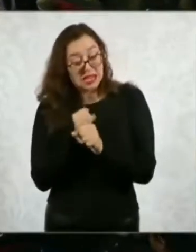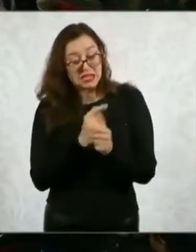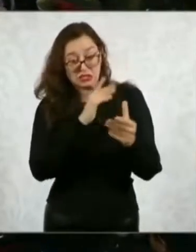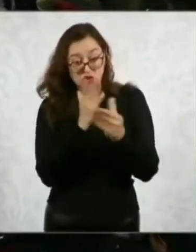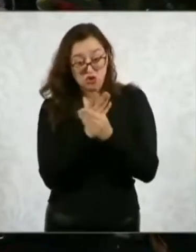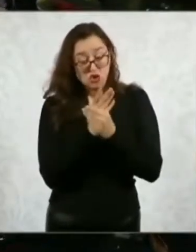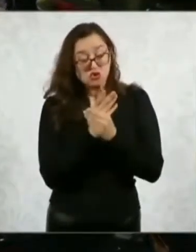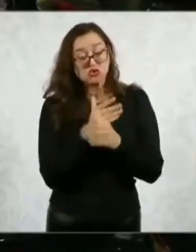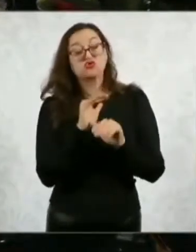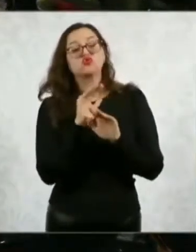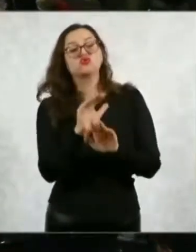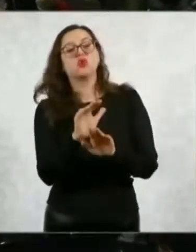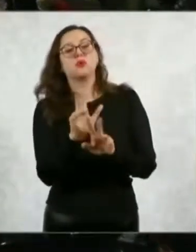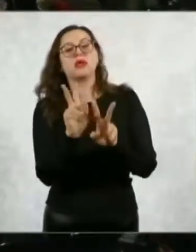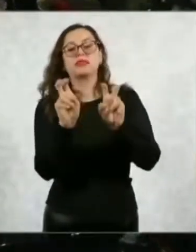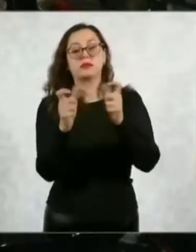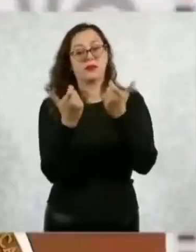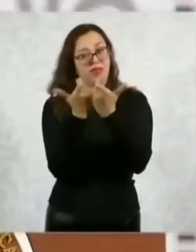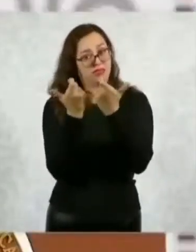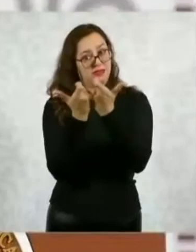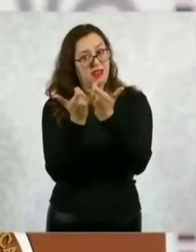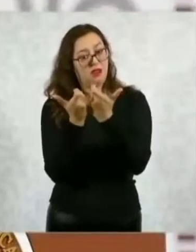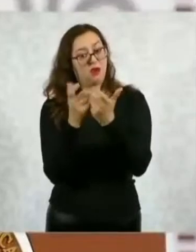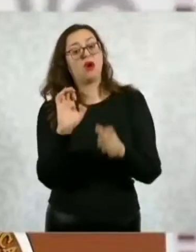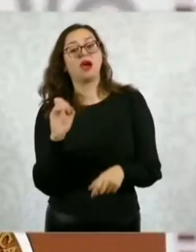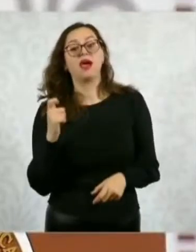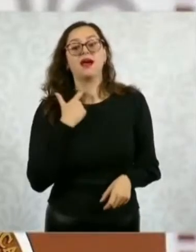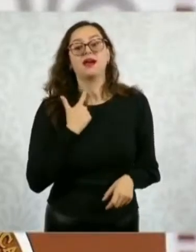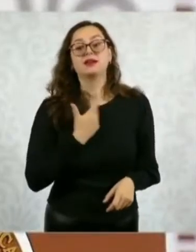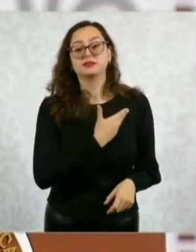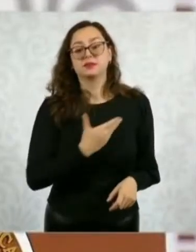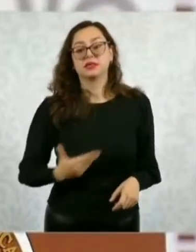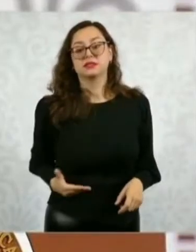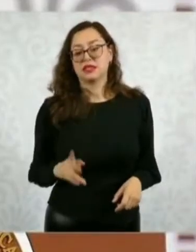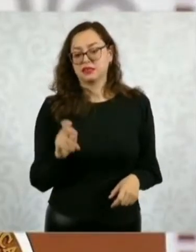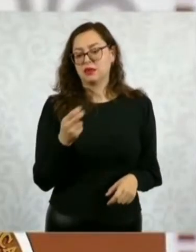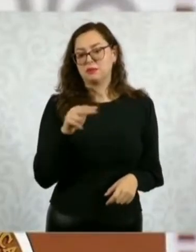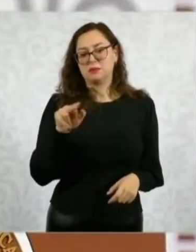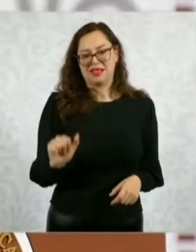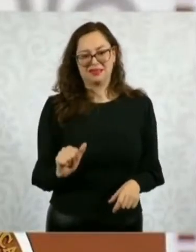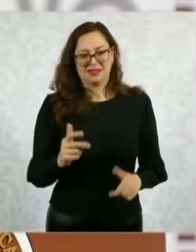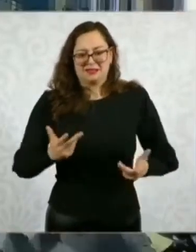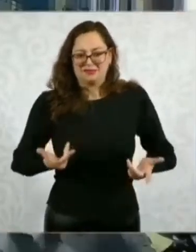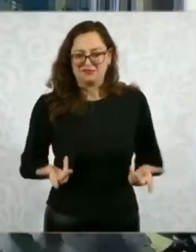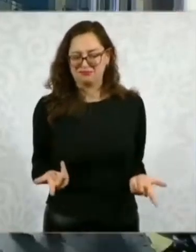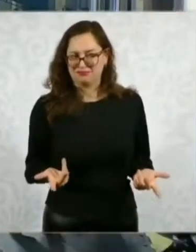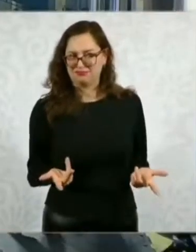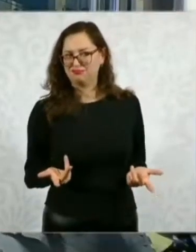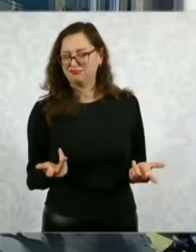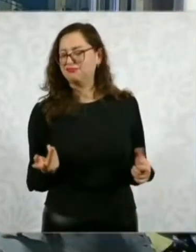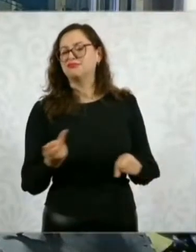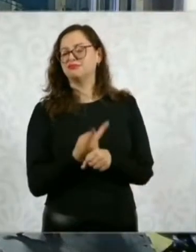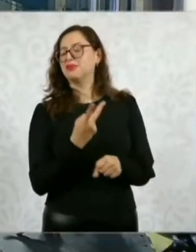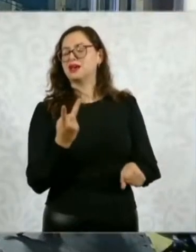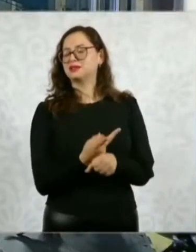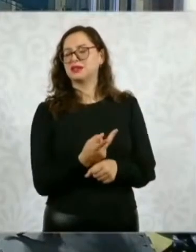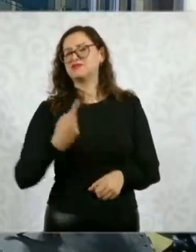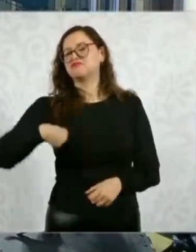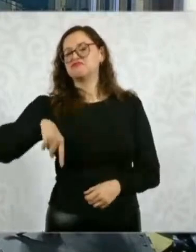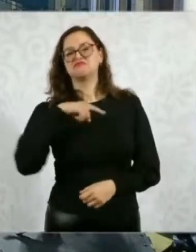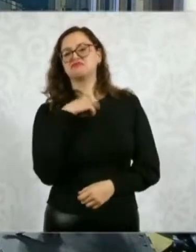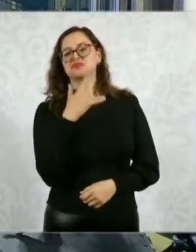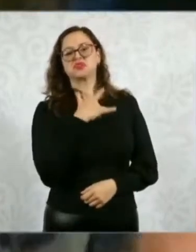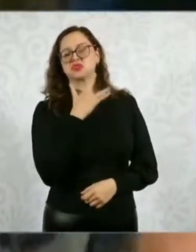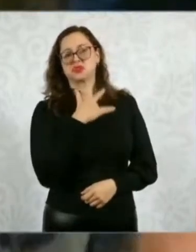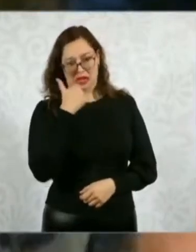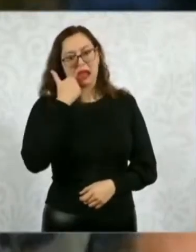una carpeta sobre dineros en relación al expresidente Enrique Peña Nieto. ¿Qué le dice, presidenta, a aquellos que nos quedamos con